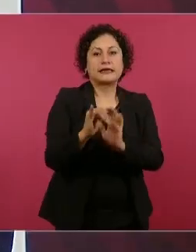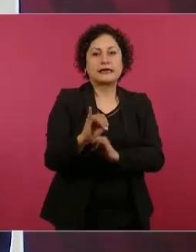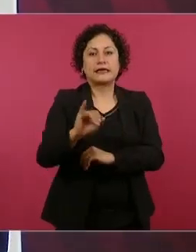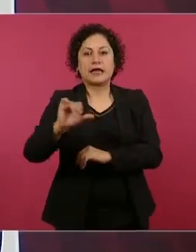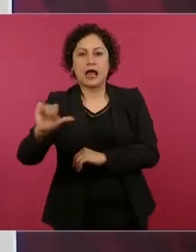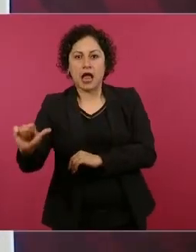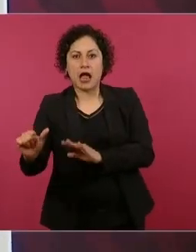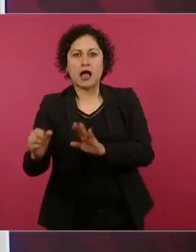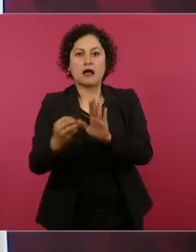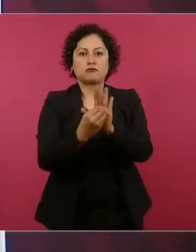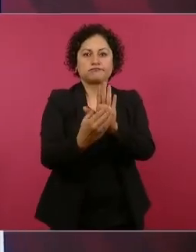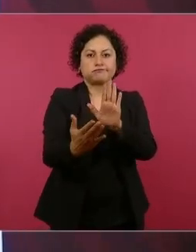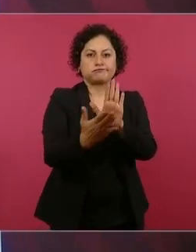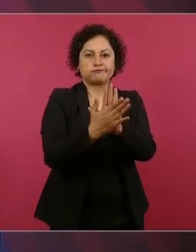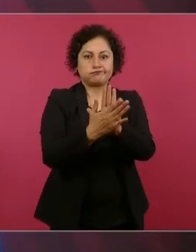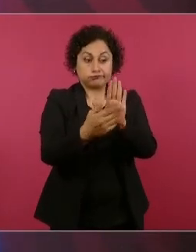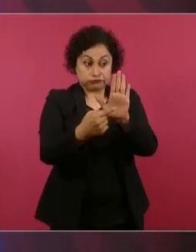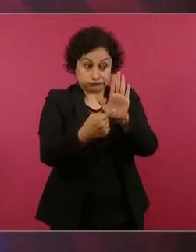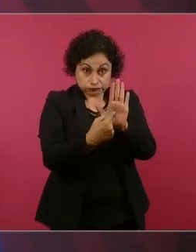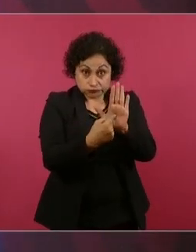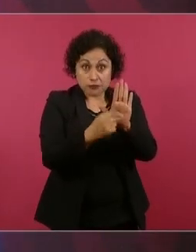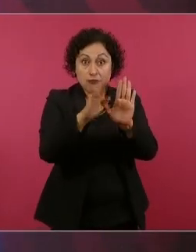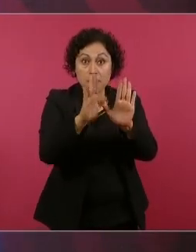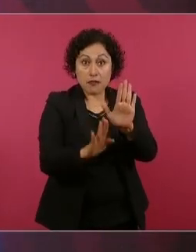de Pemex.